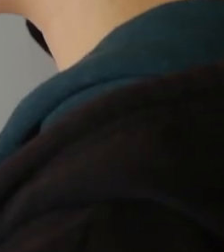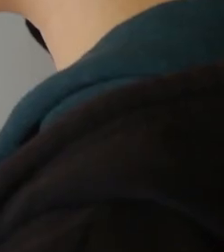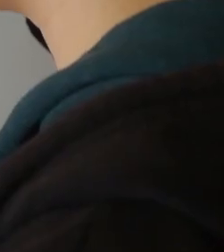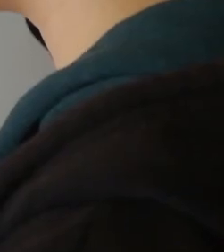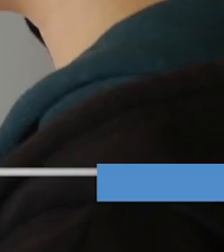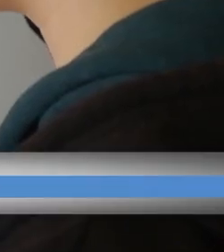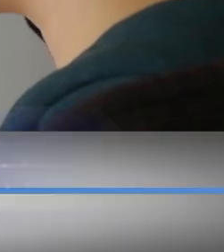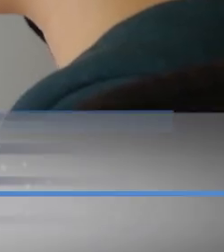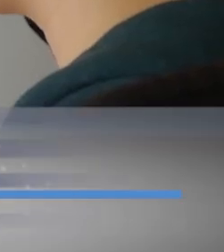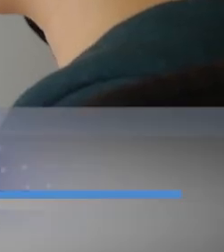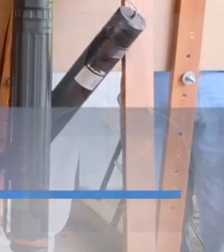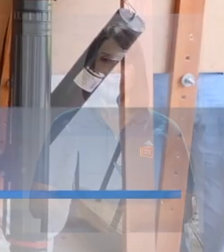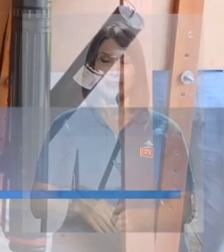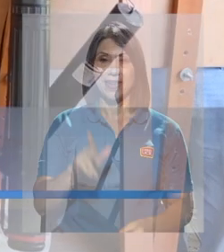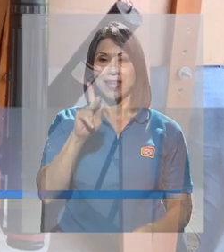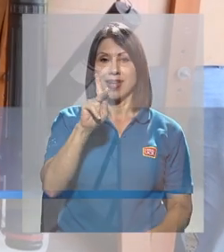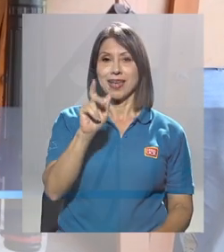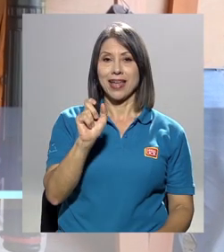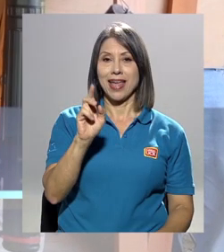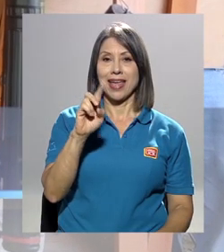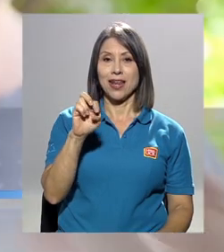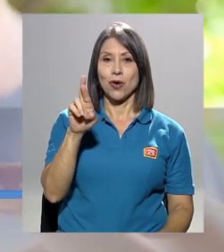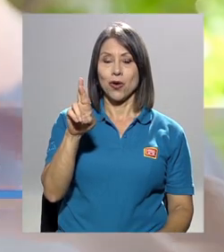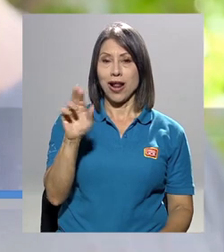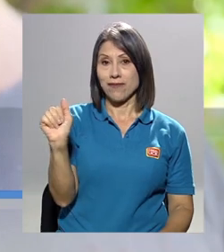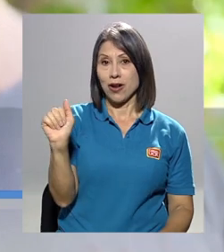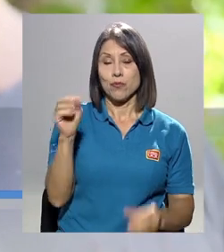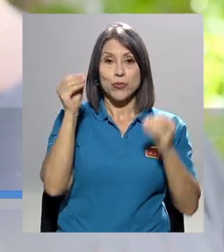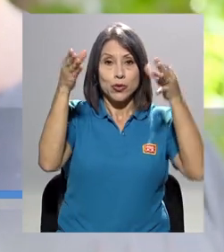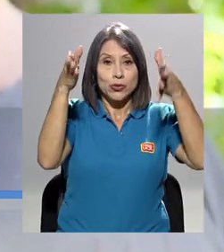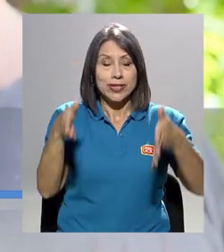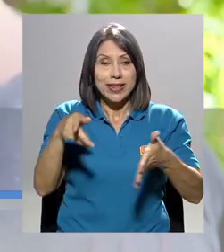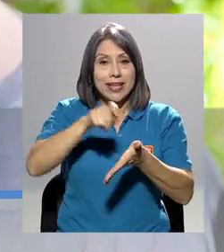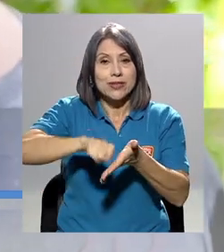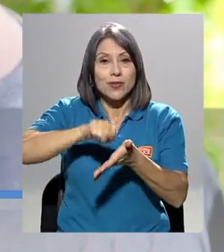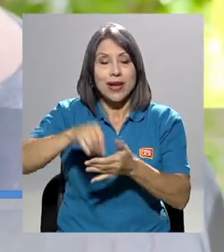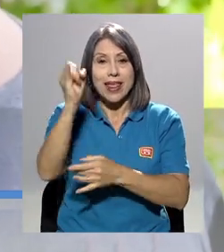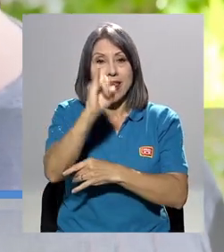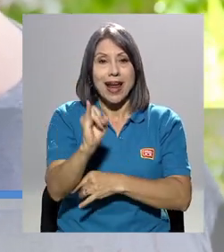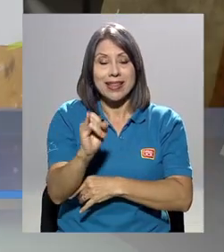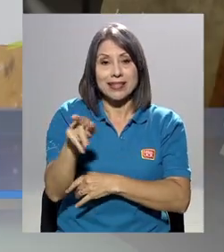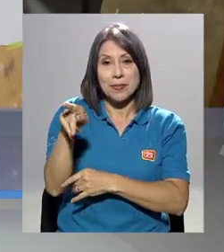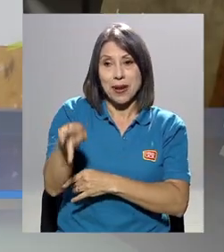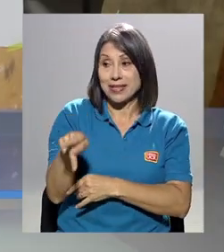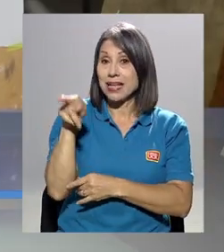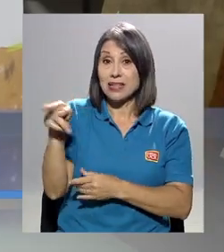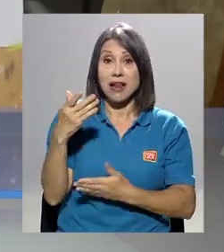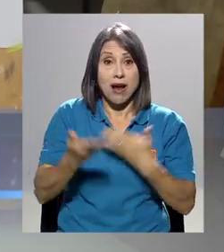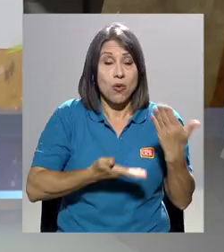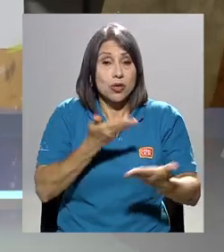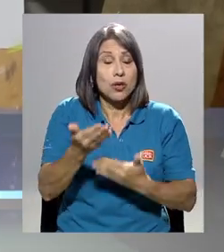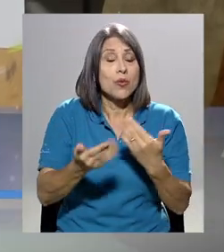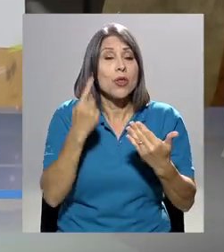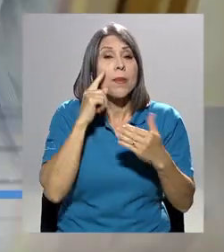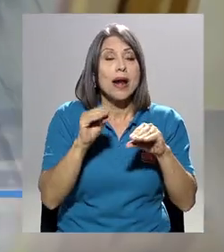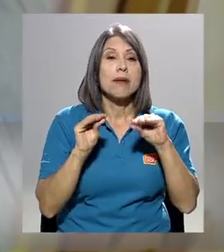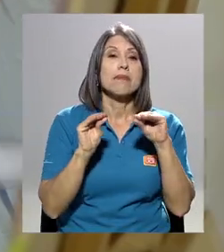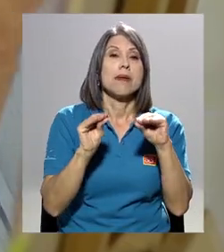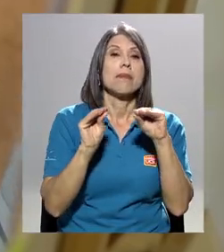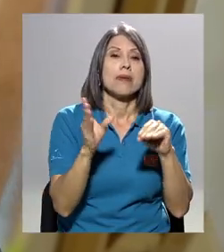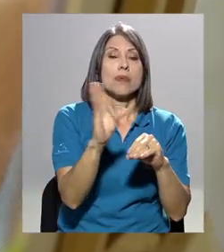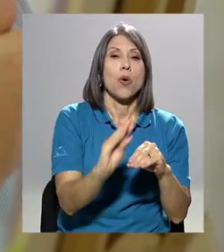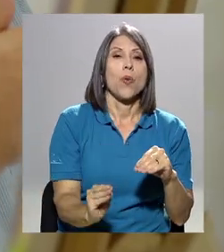Música Keylor Alfaro es docente de la Escuela de Artes Plásticas y ha contribuido en la formación de jóvenes y